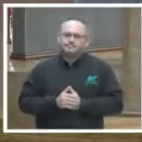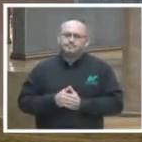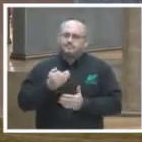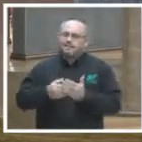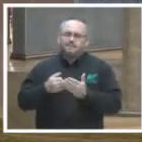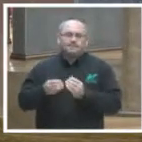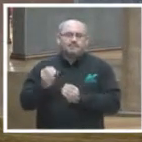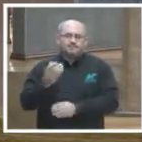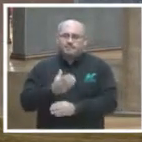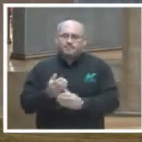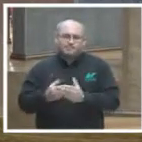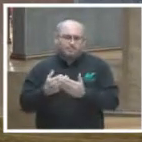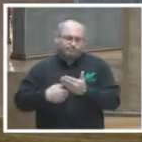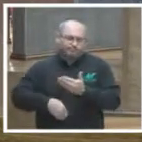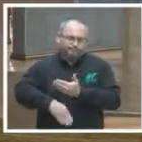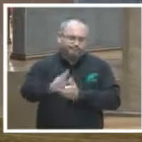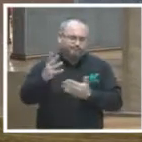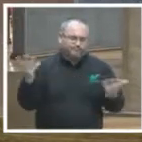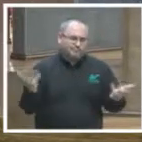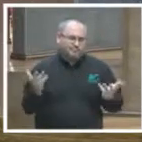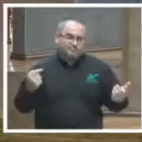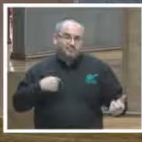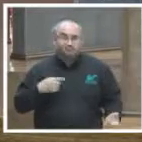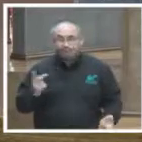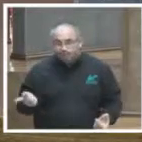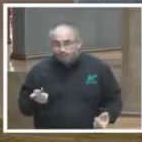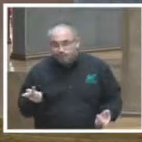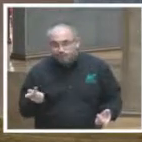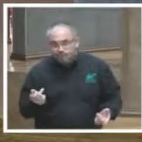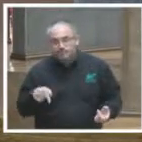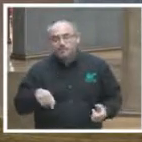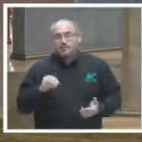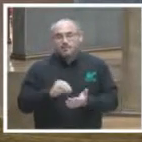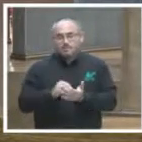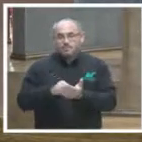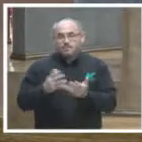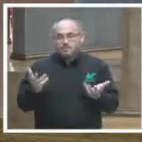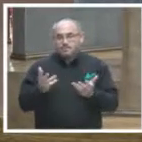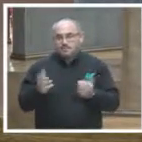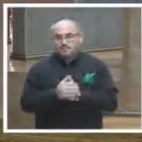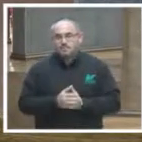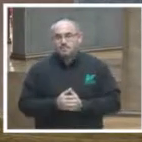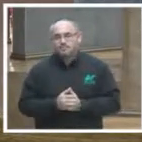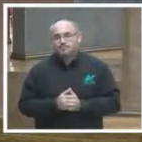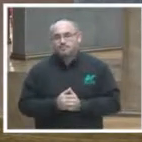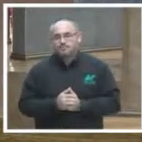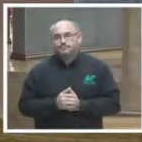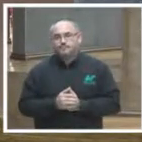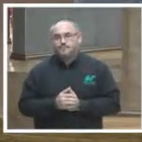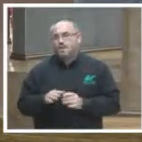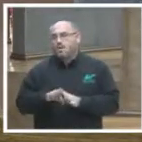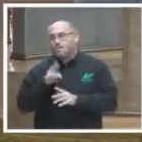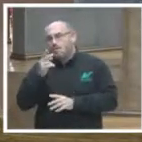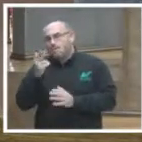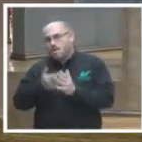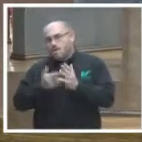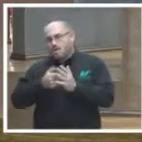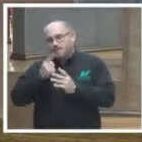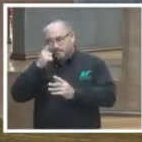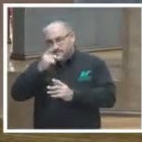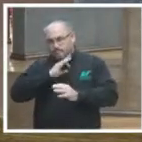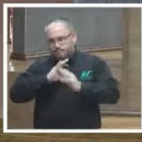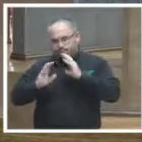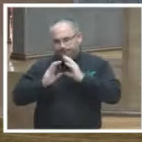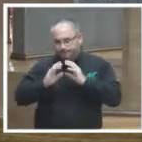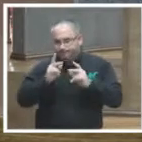mucho por hacer realmente yo cuestionaría que que se esté utilizando preponderantemente como una herramienta de diálogos